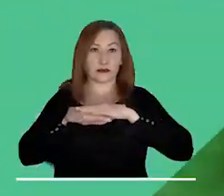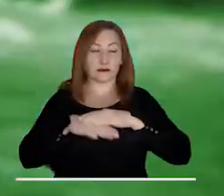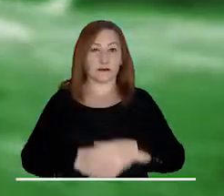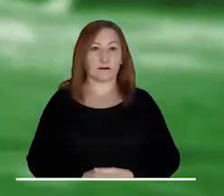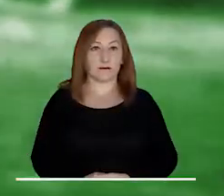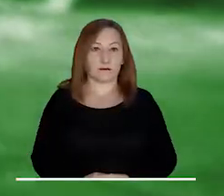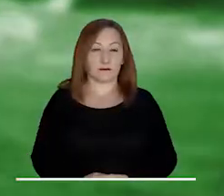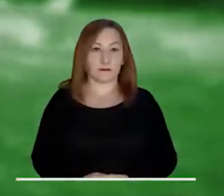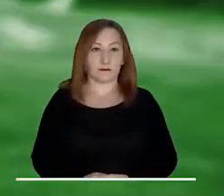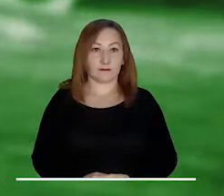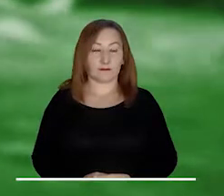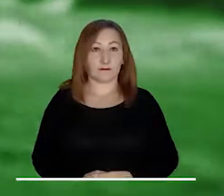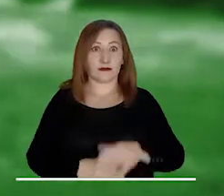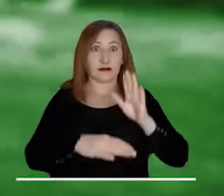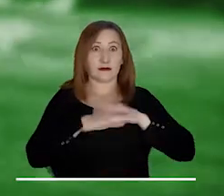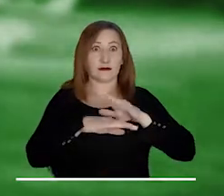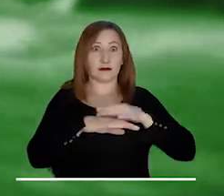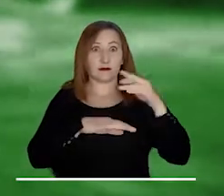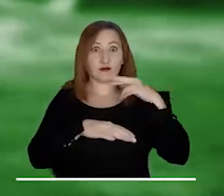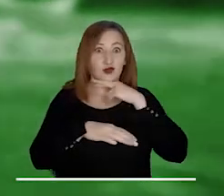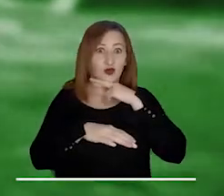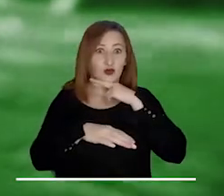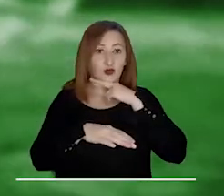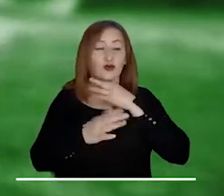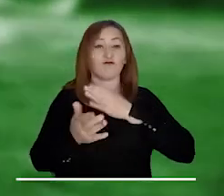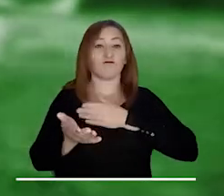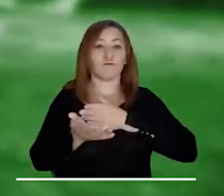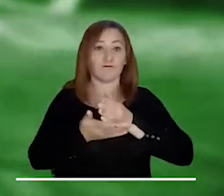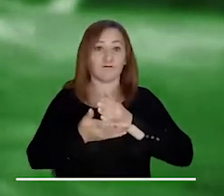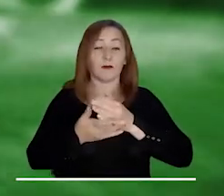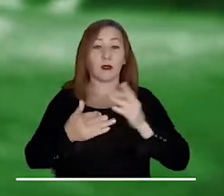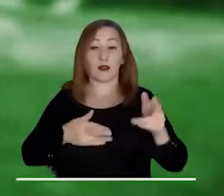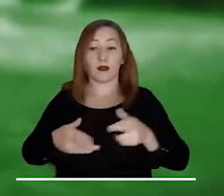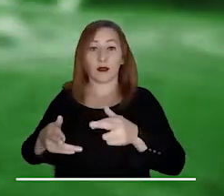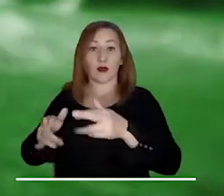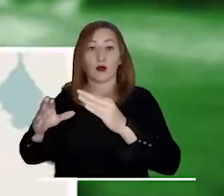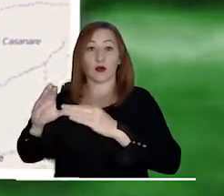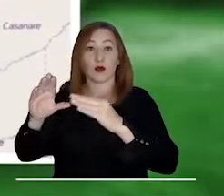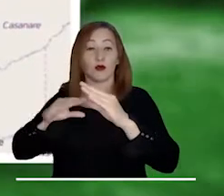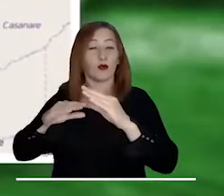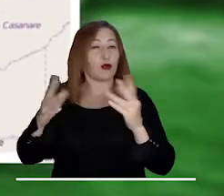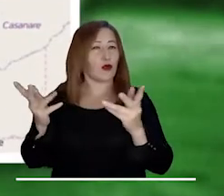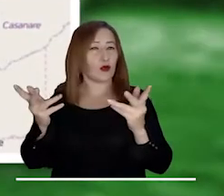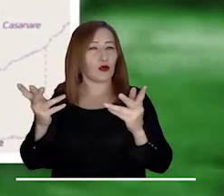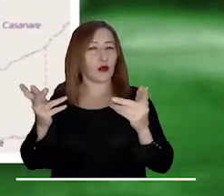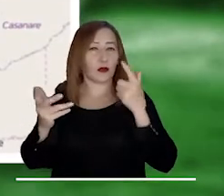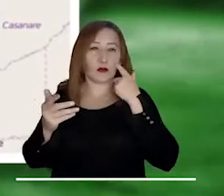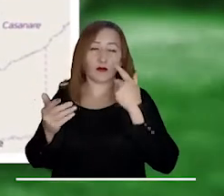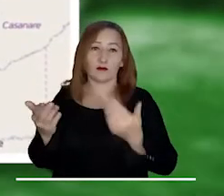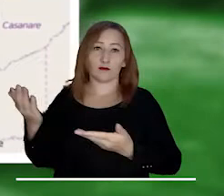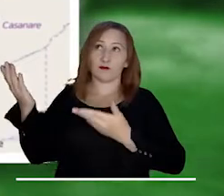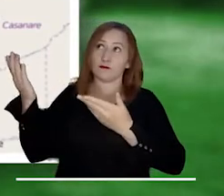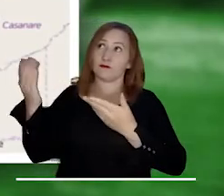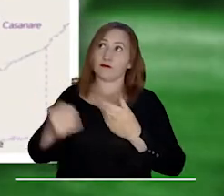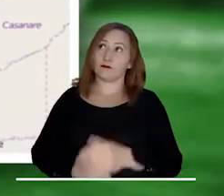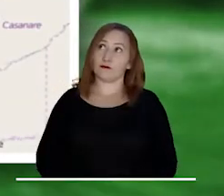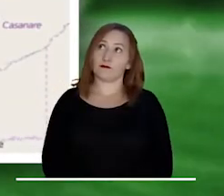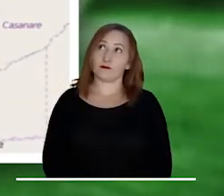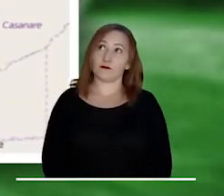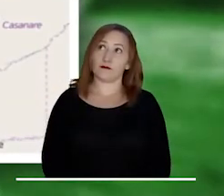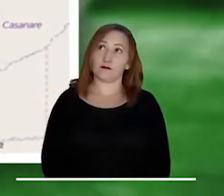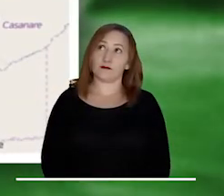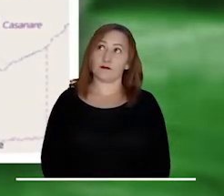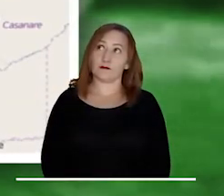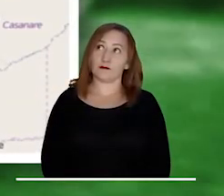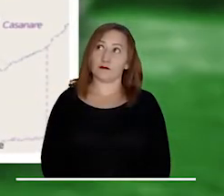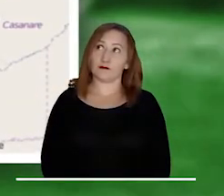Veamos ahora las alertas que se encuentran activas. Persiste la alerta roja por el ingreso continuo del río Cauca por el sector Cara de